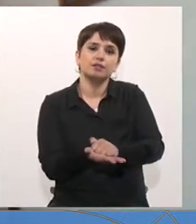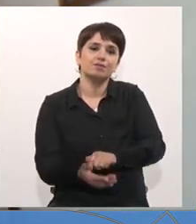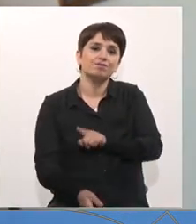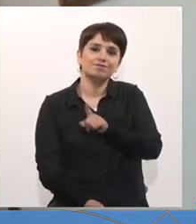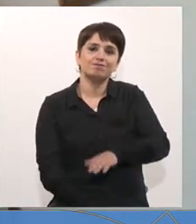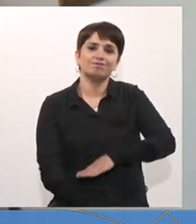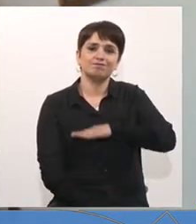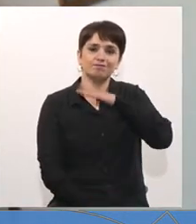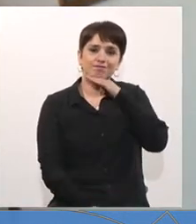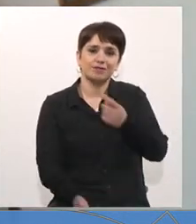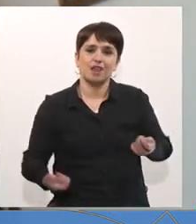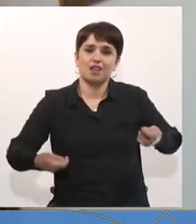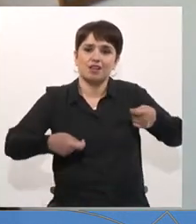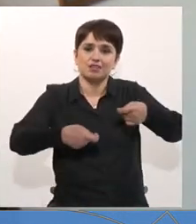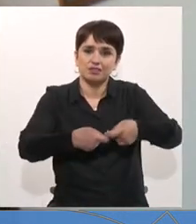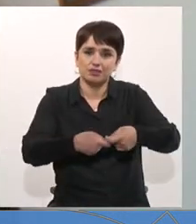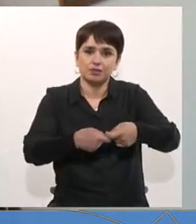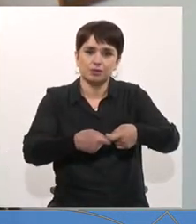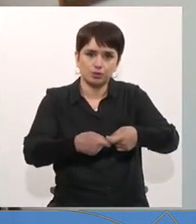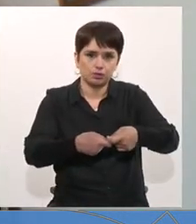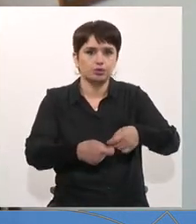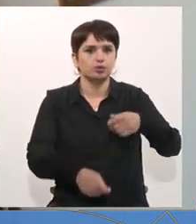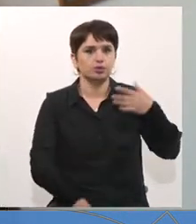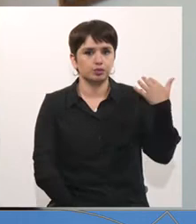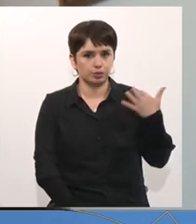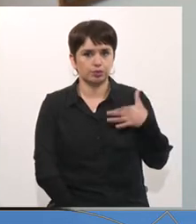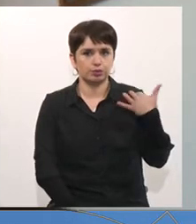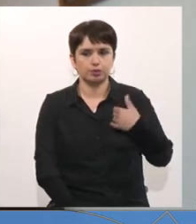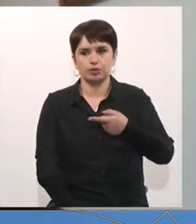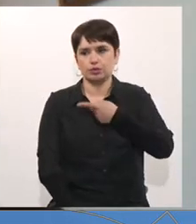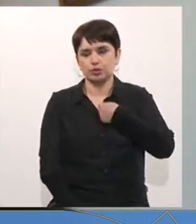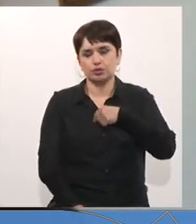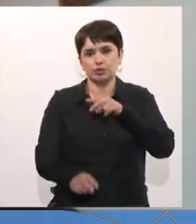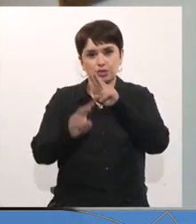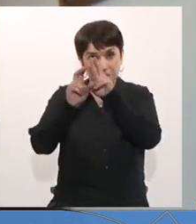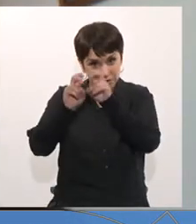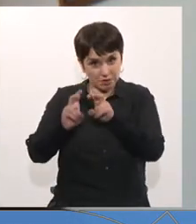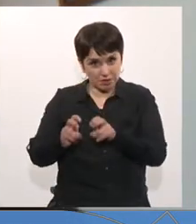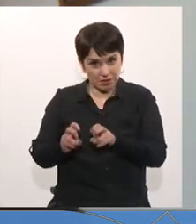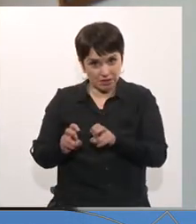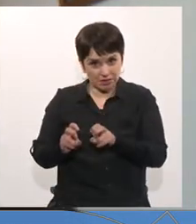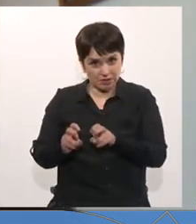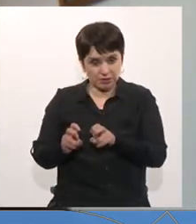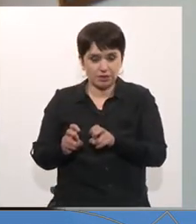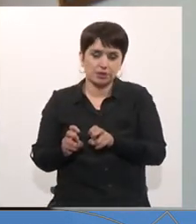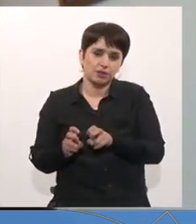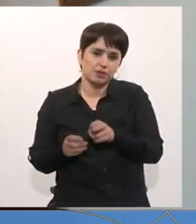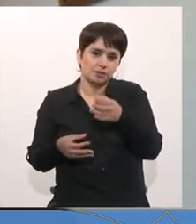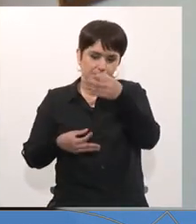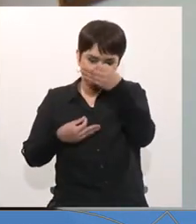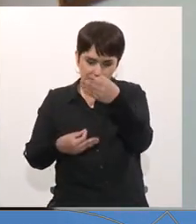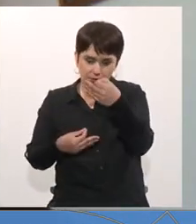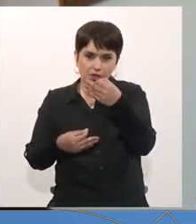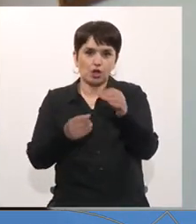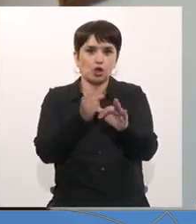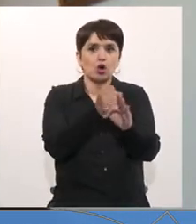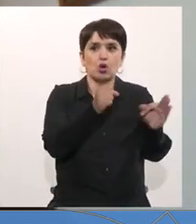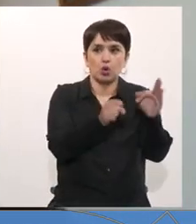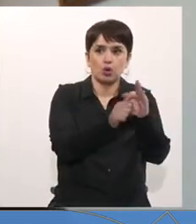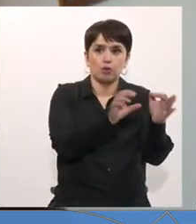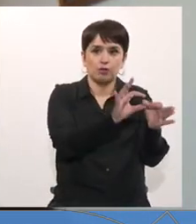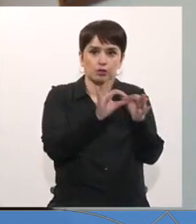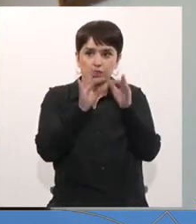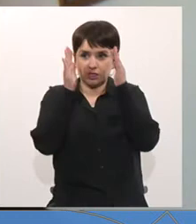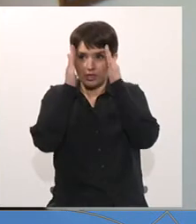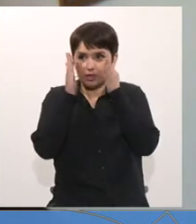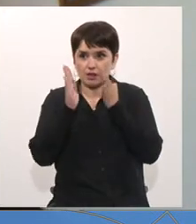de las subvenciones. un temazo. Realmente nosotros hemos hecho estudios más allá incluso con fundaciones dedicadas